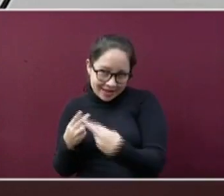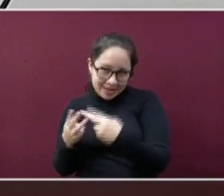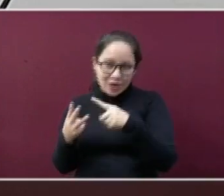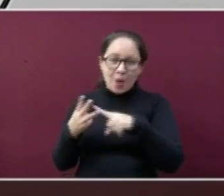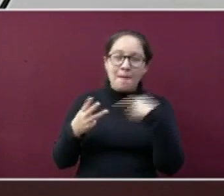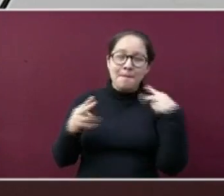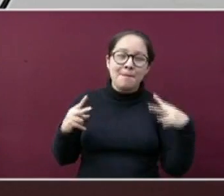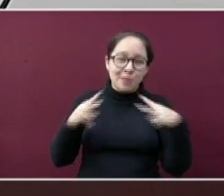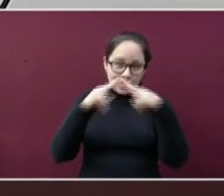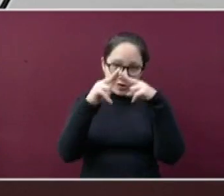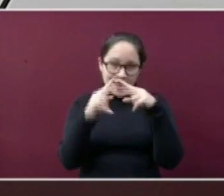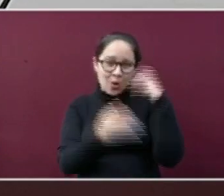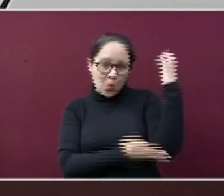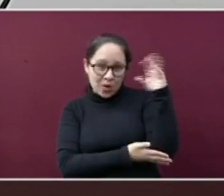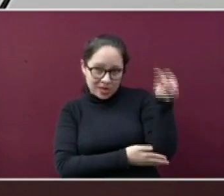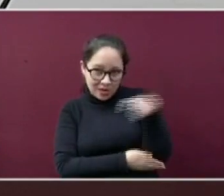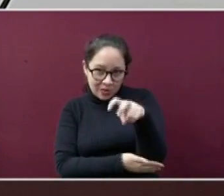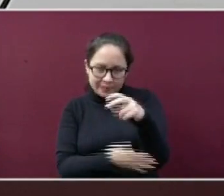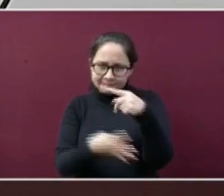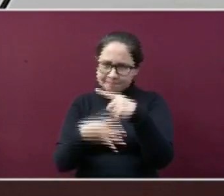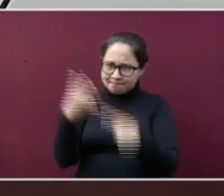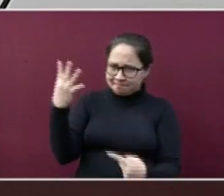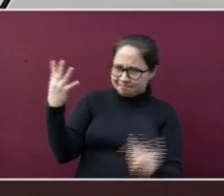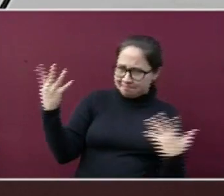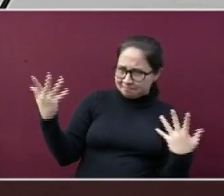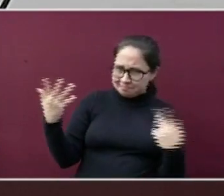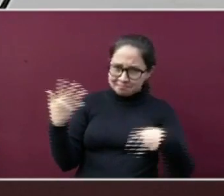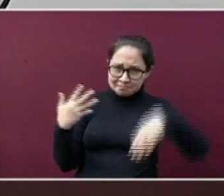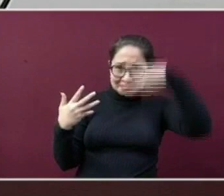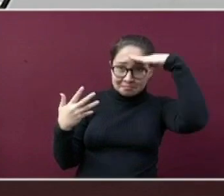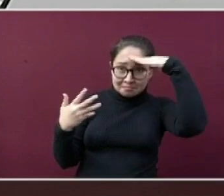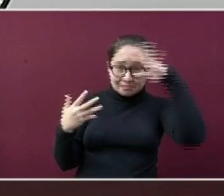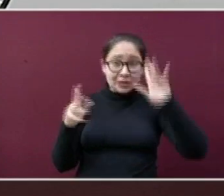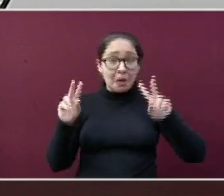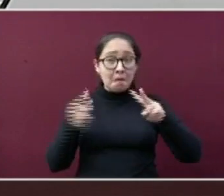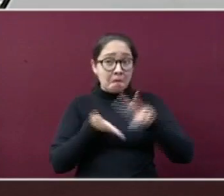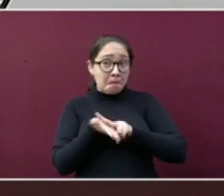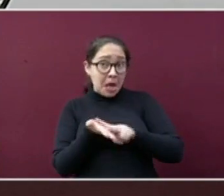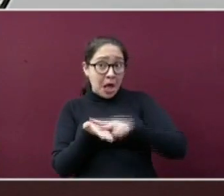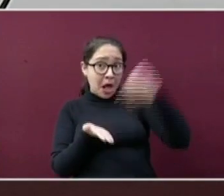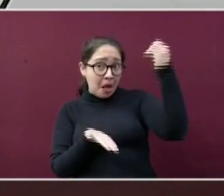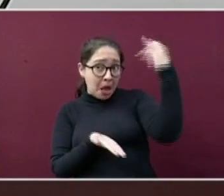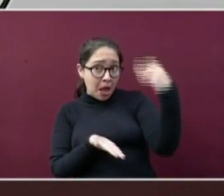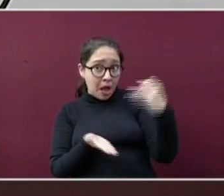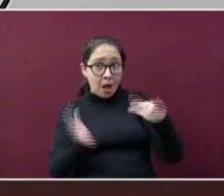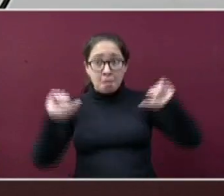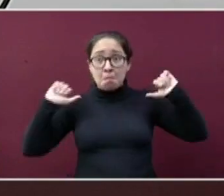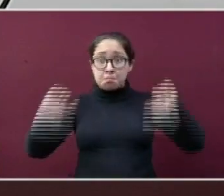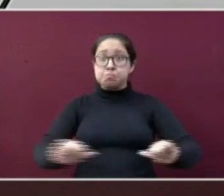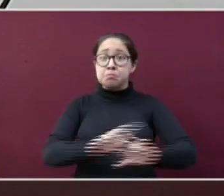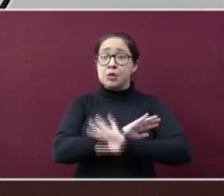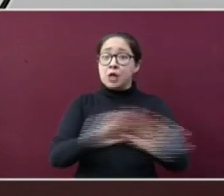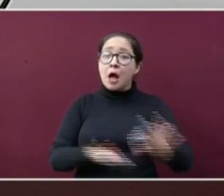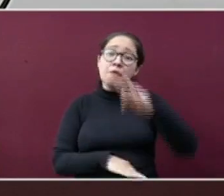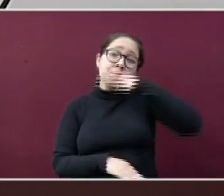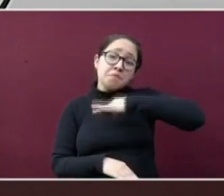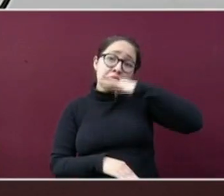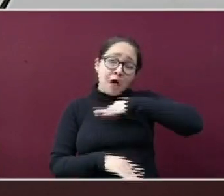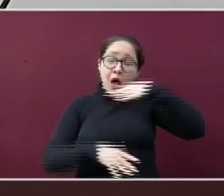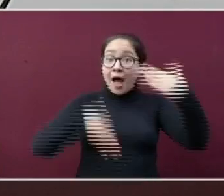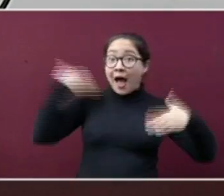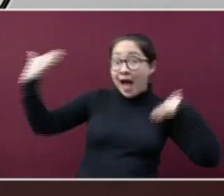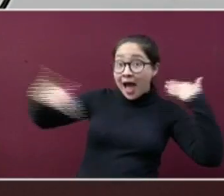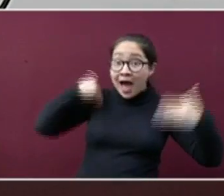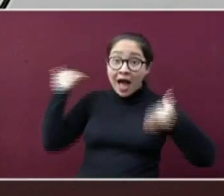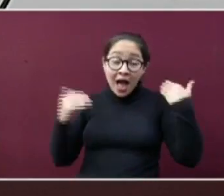Rica y Coatzacoalcos, tomaron el semáforo verde que dio la federación como motivo de festejo,